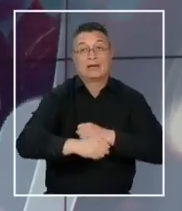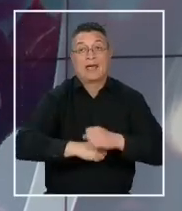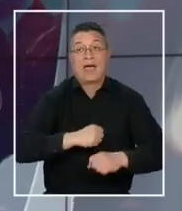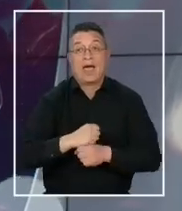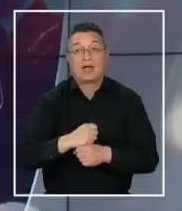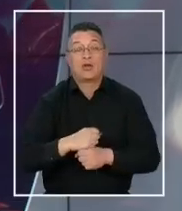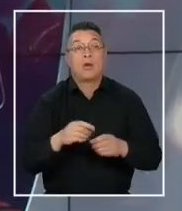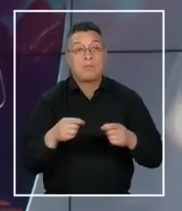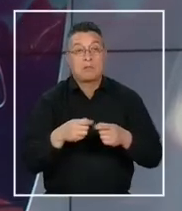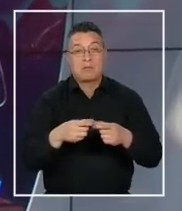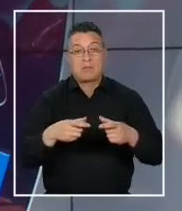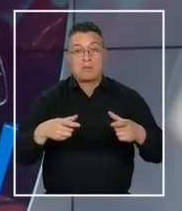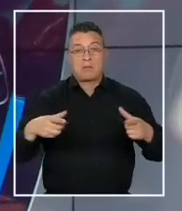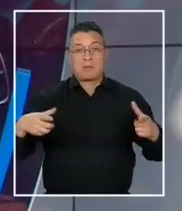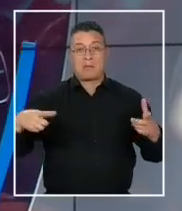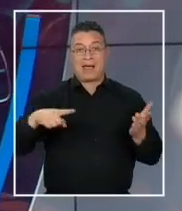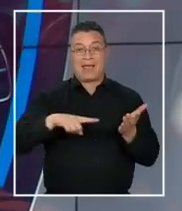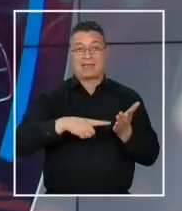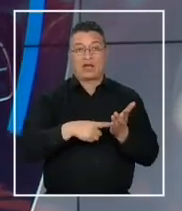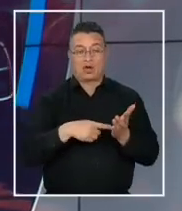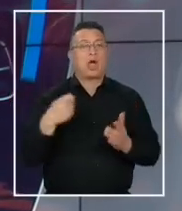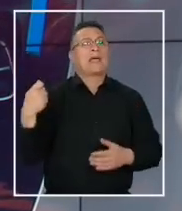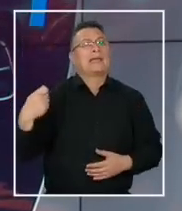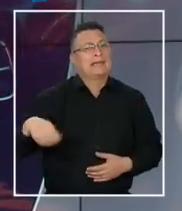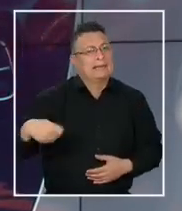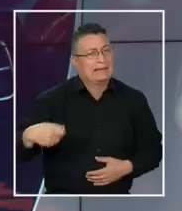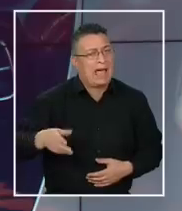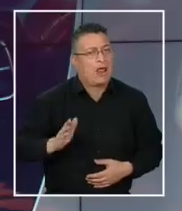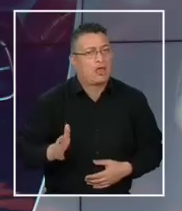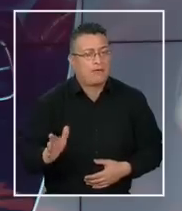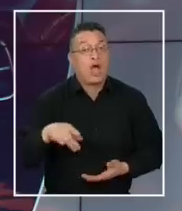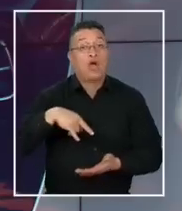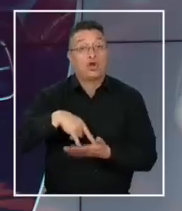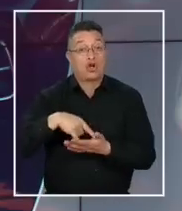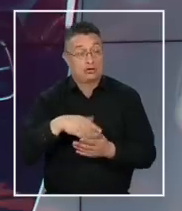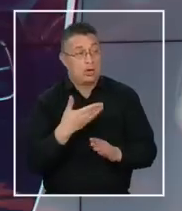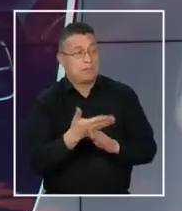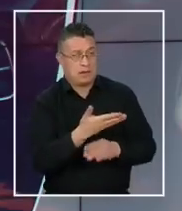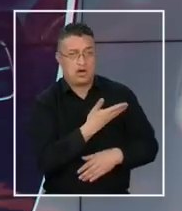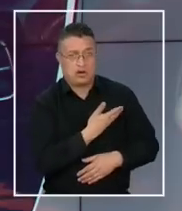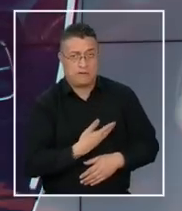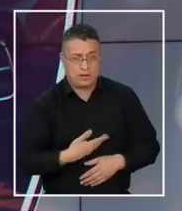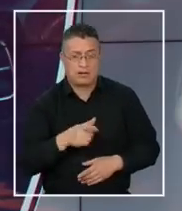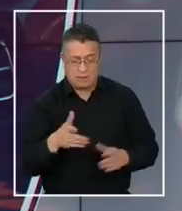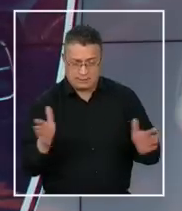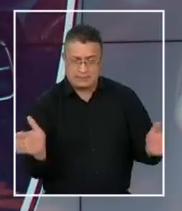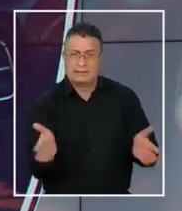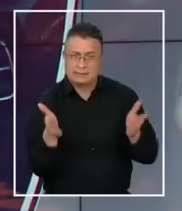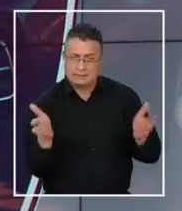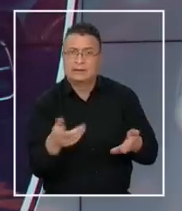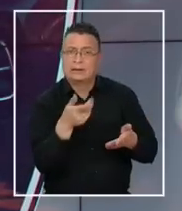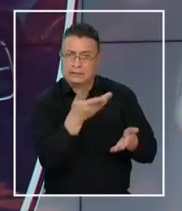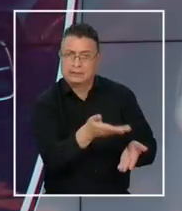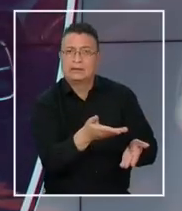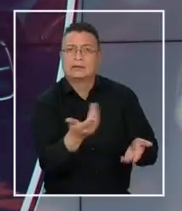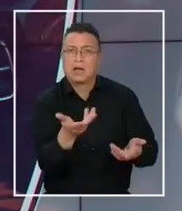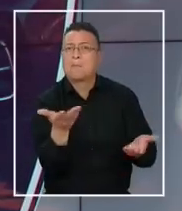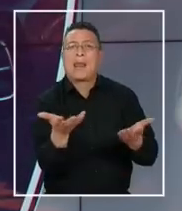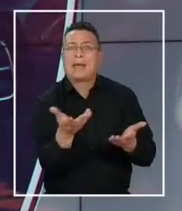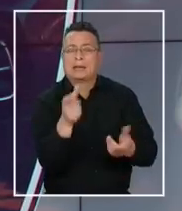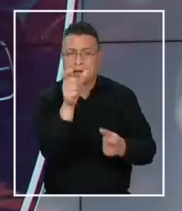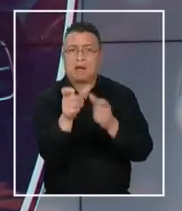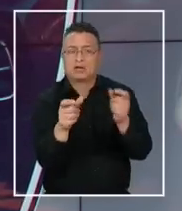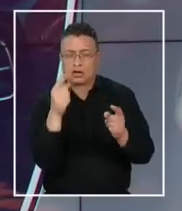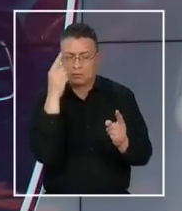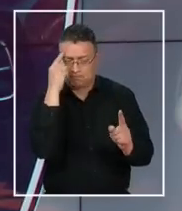Con el fin de masificar una tecnología que aún es de alto costo, el Congreso pidió al gobierno que existan incentivos permanentes para que los consumidores